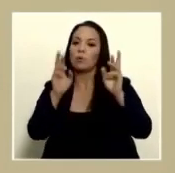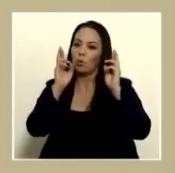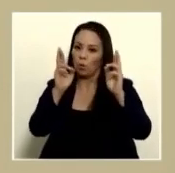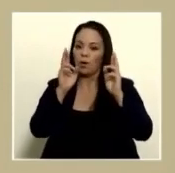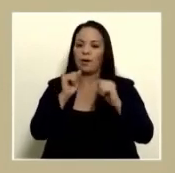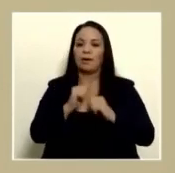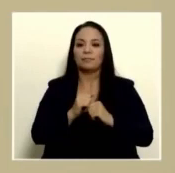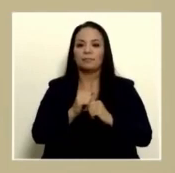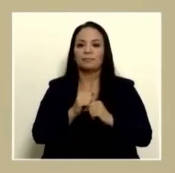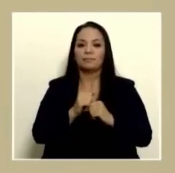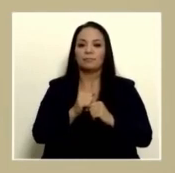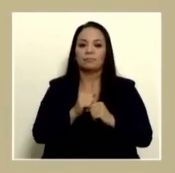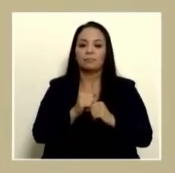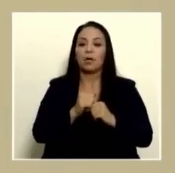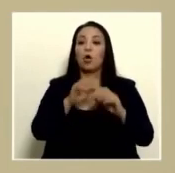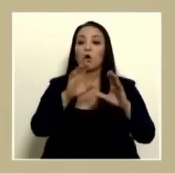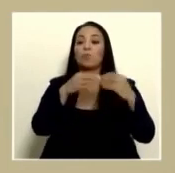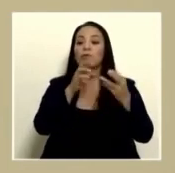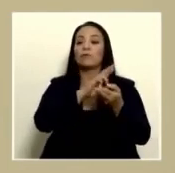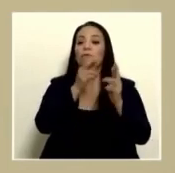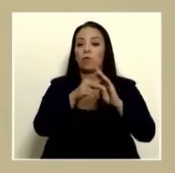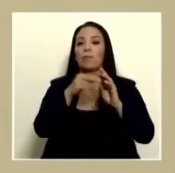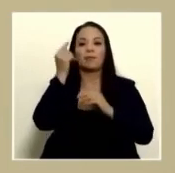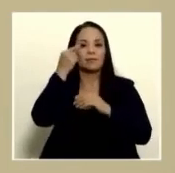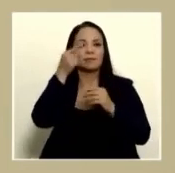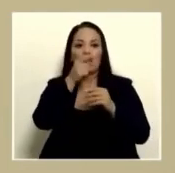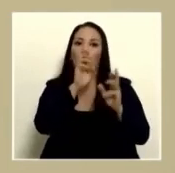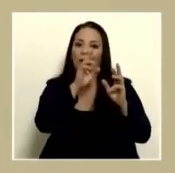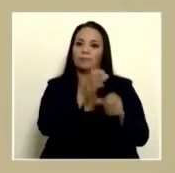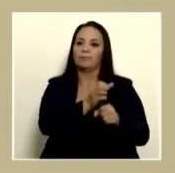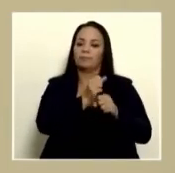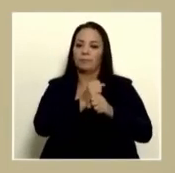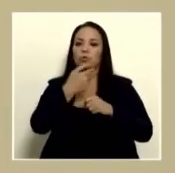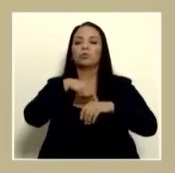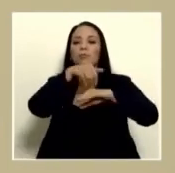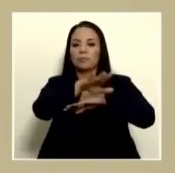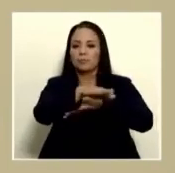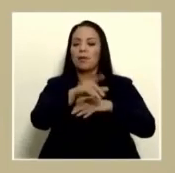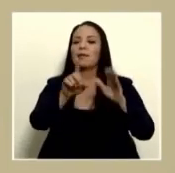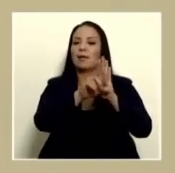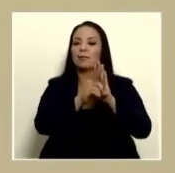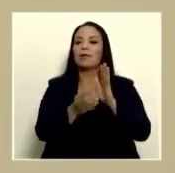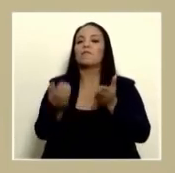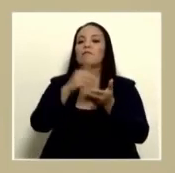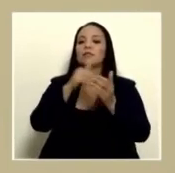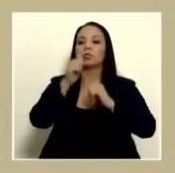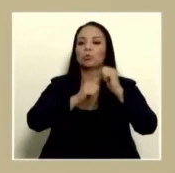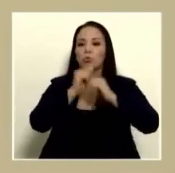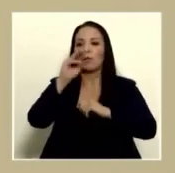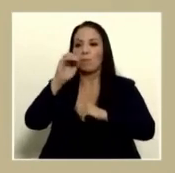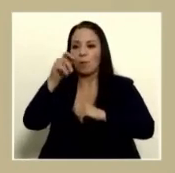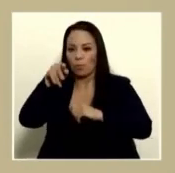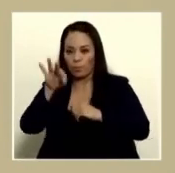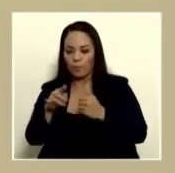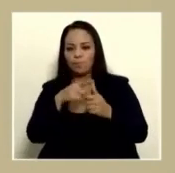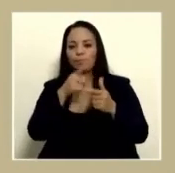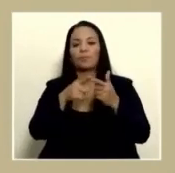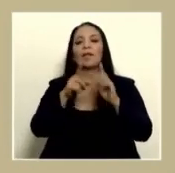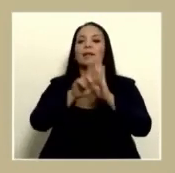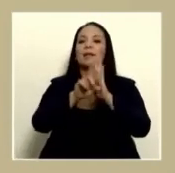llegue a la comisión de reforma del estado que fue donde mandamos la ley de reestructuración del MOP la ley de